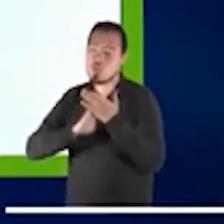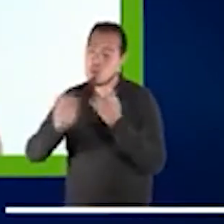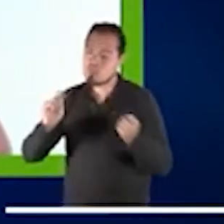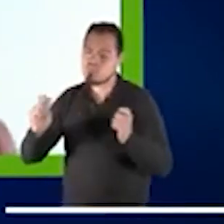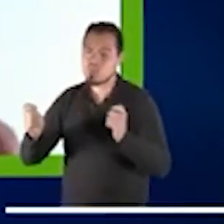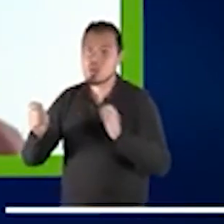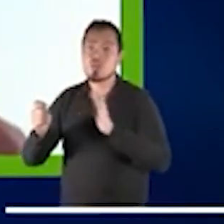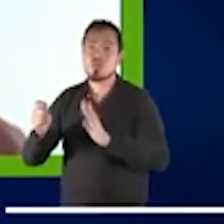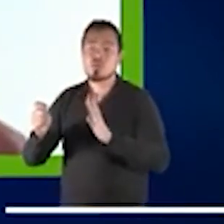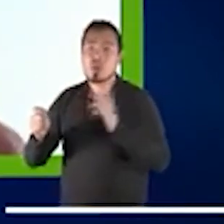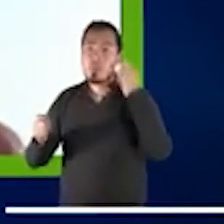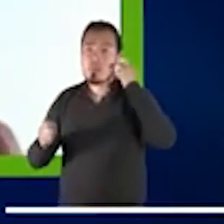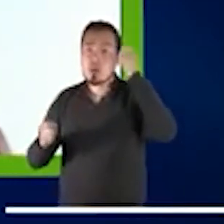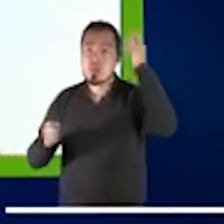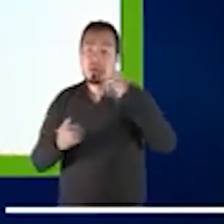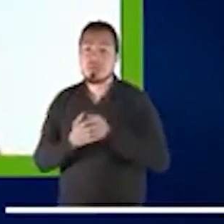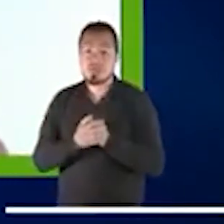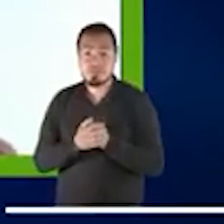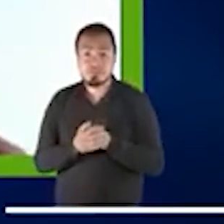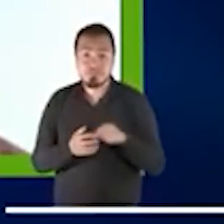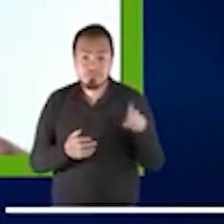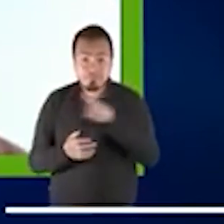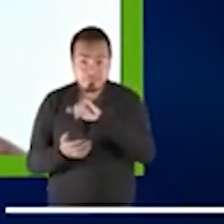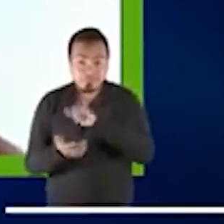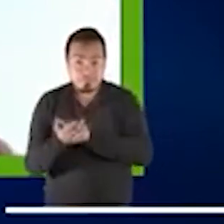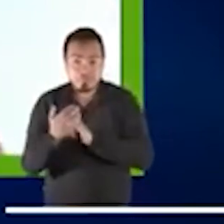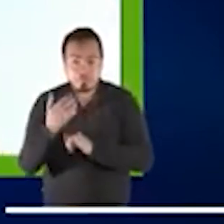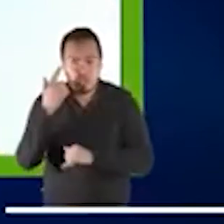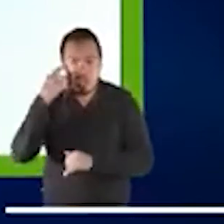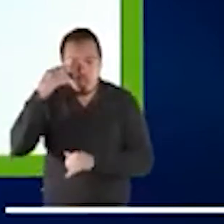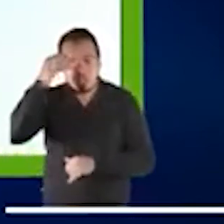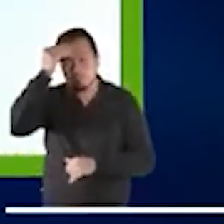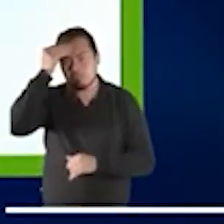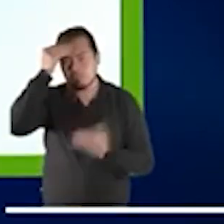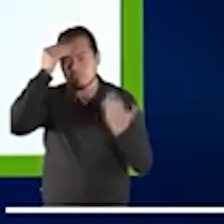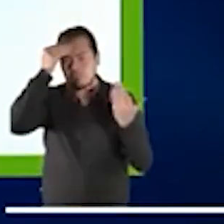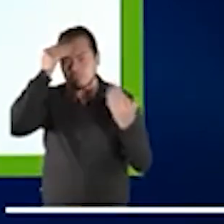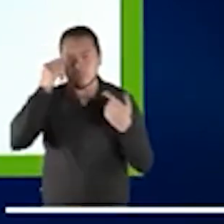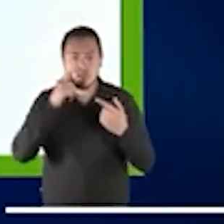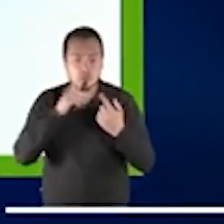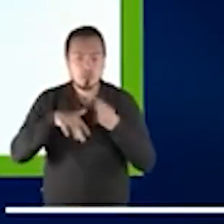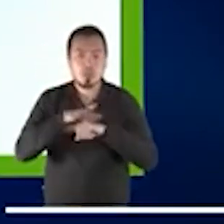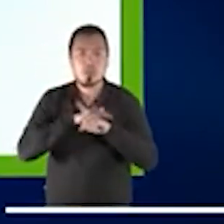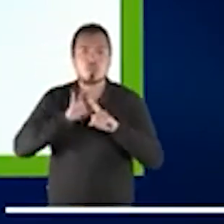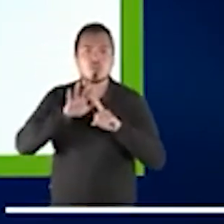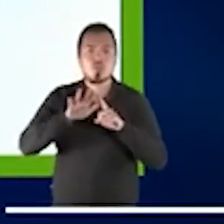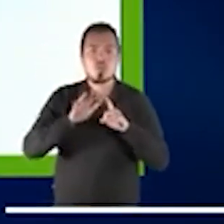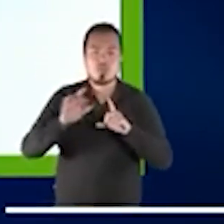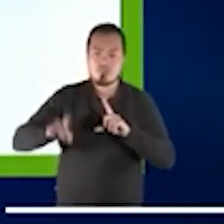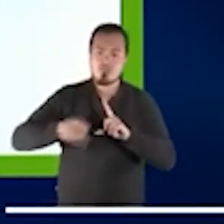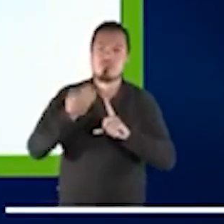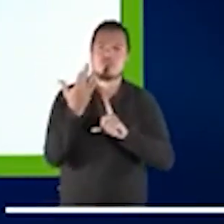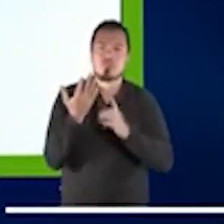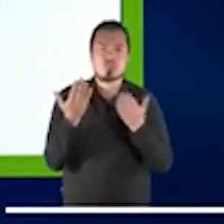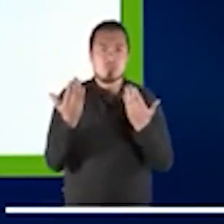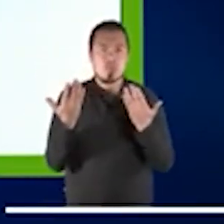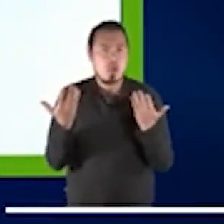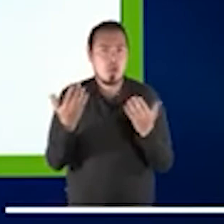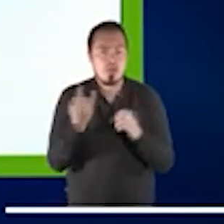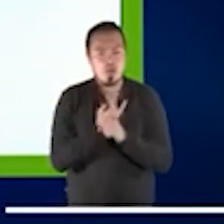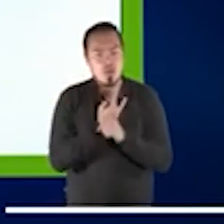para que aprendan cómo utilizar esas plataformas en línea. Eso fue muy nuevo en todos los tipos de profesiones, no solamente para